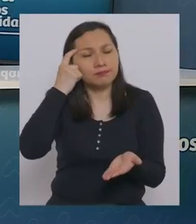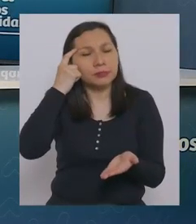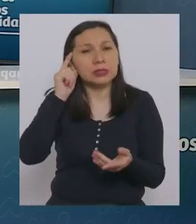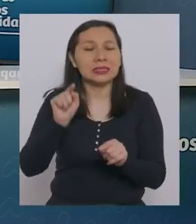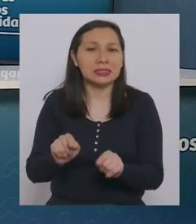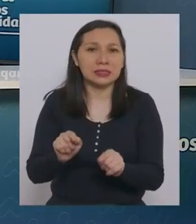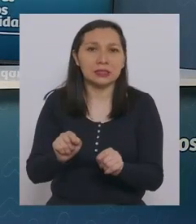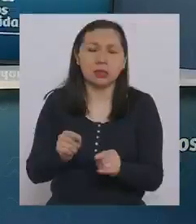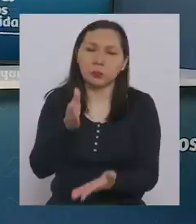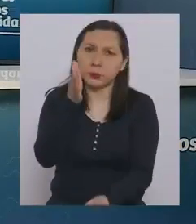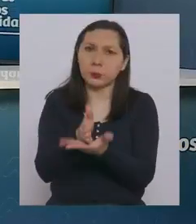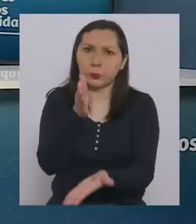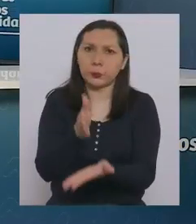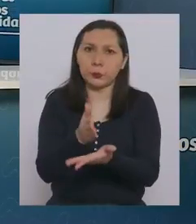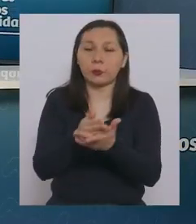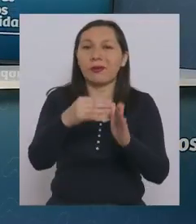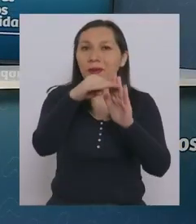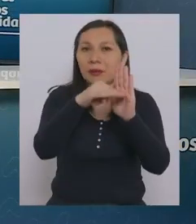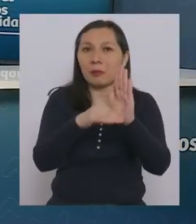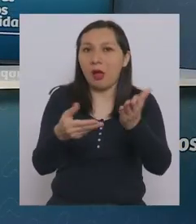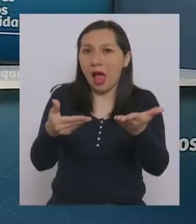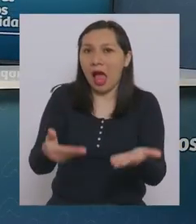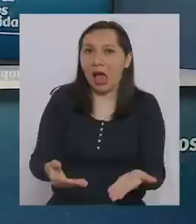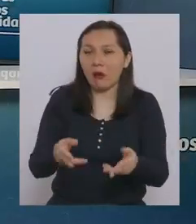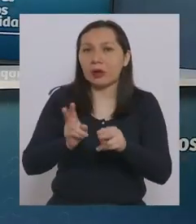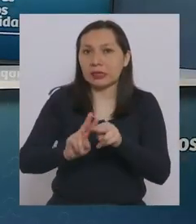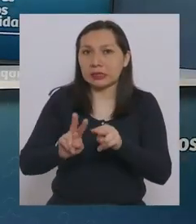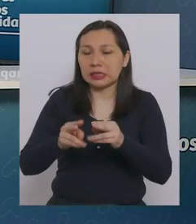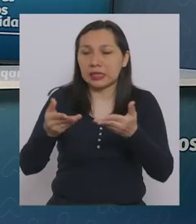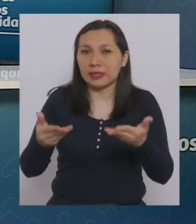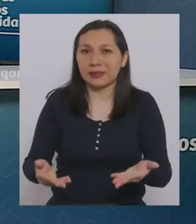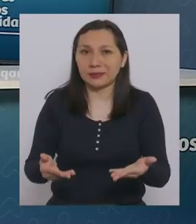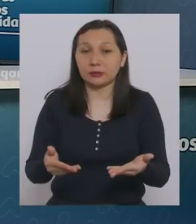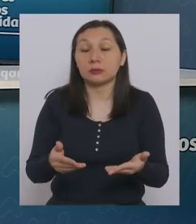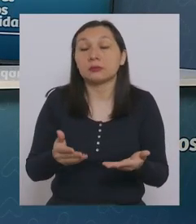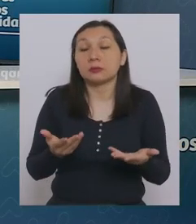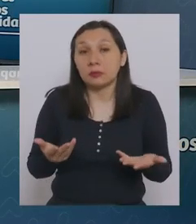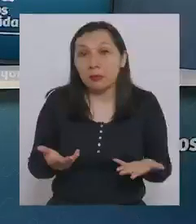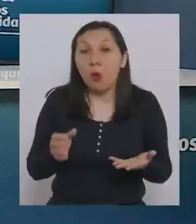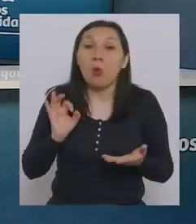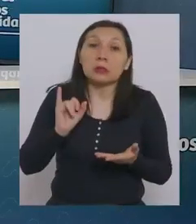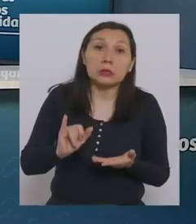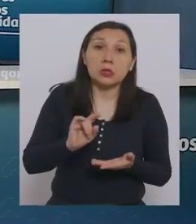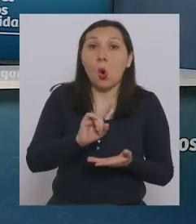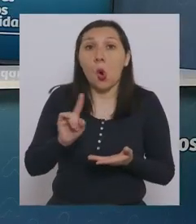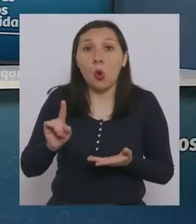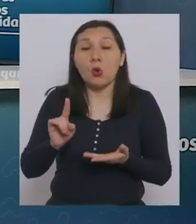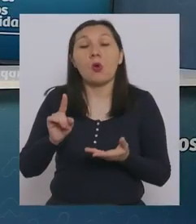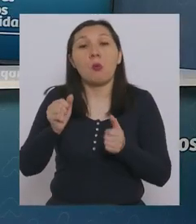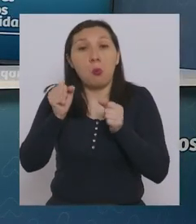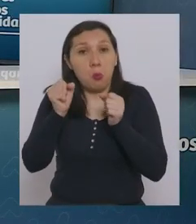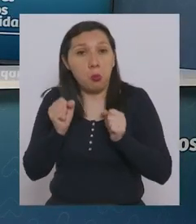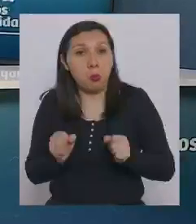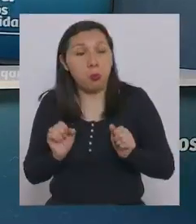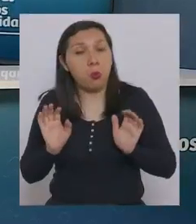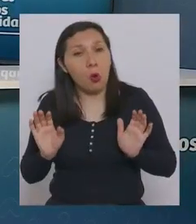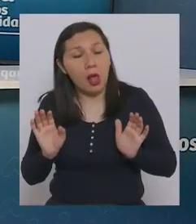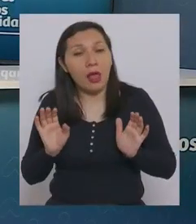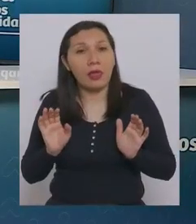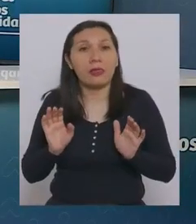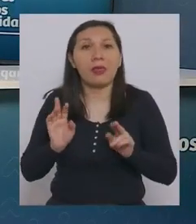endurecer las medidas que actualmente se están aplicando. Y, si es que se descarta o se mantiene abierta la posibilidad de